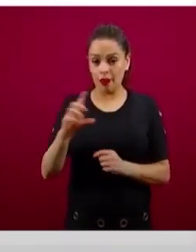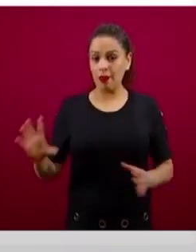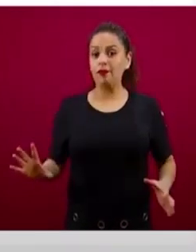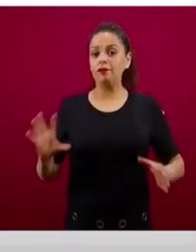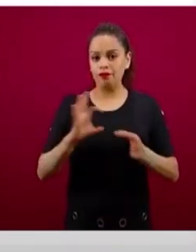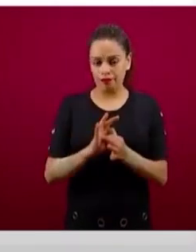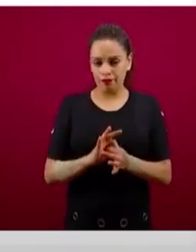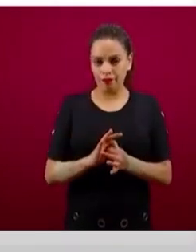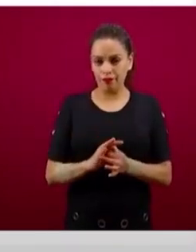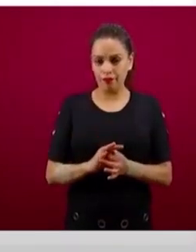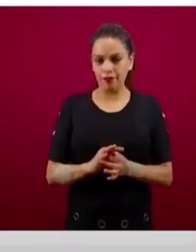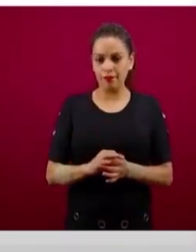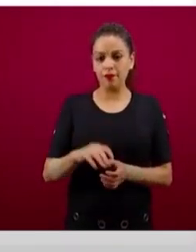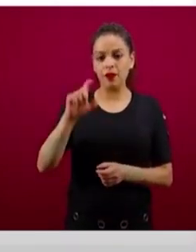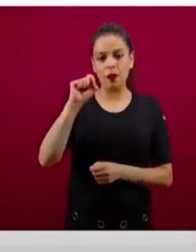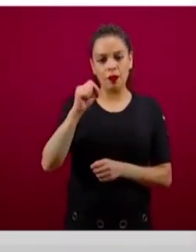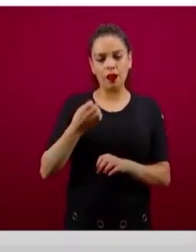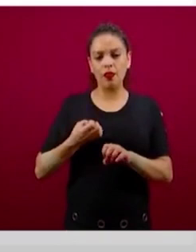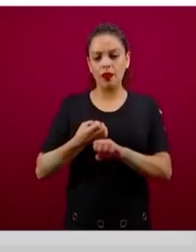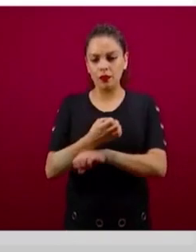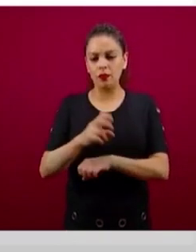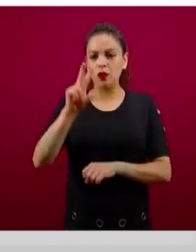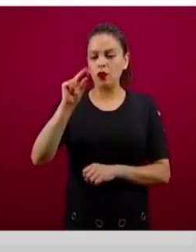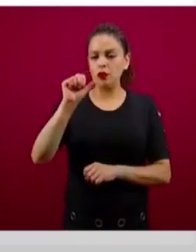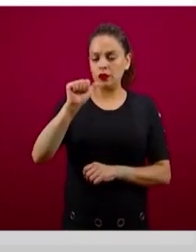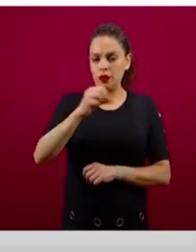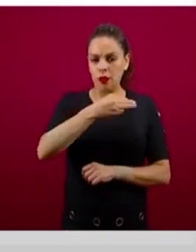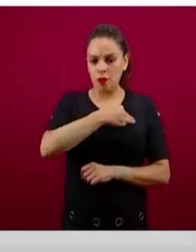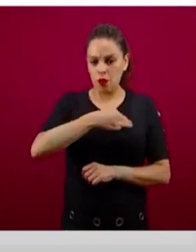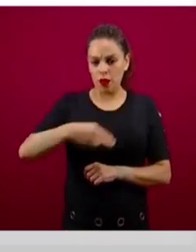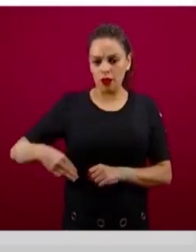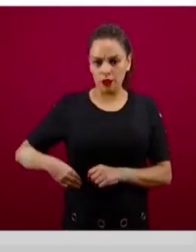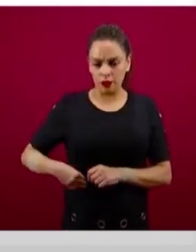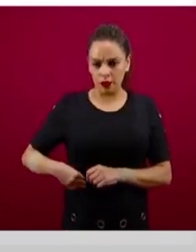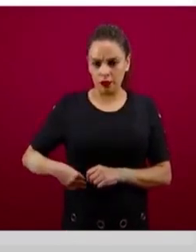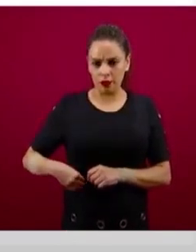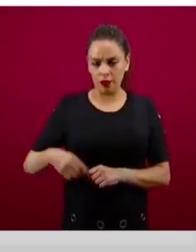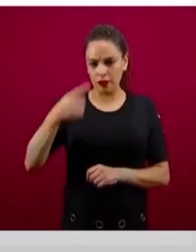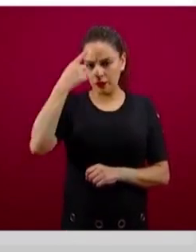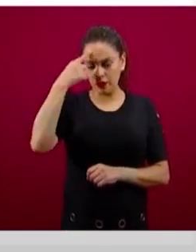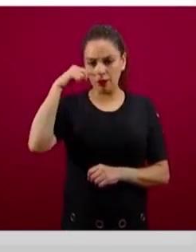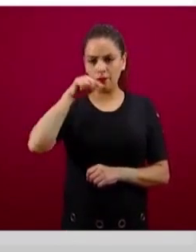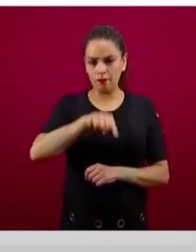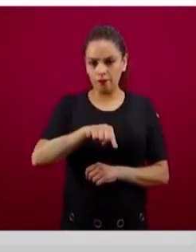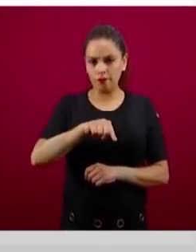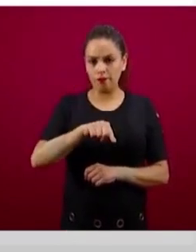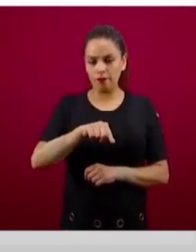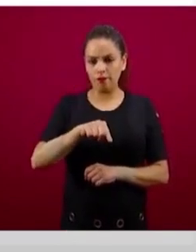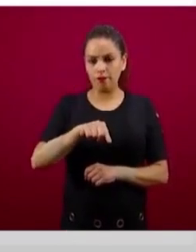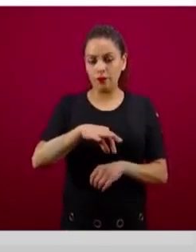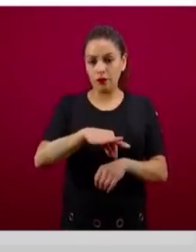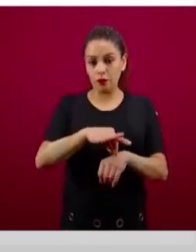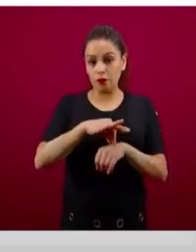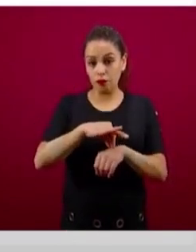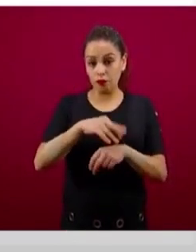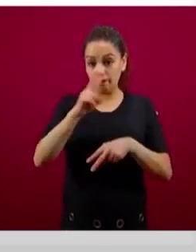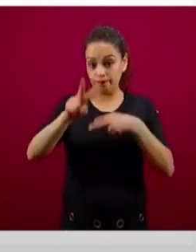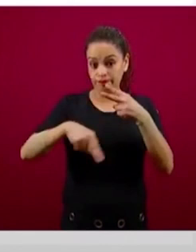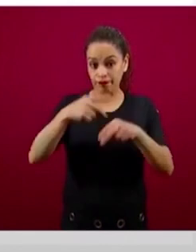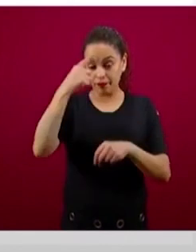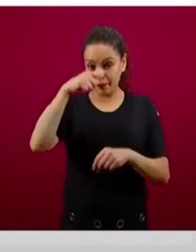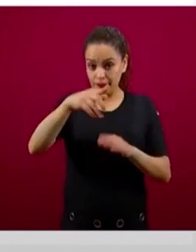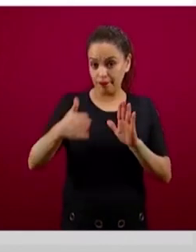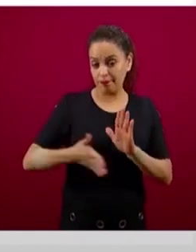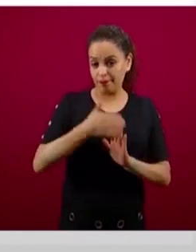estados, 86 municipios donde vamos a estar haciendo las intervenciones de manera física. Y un tema fundamental,